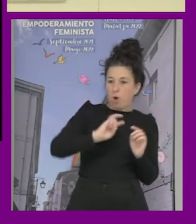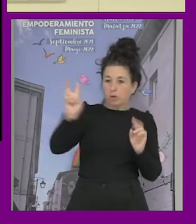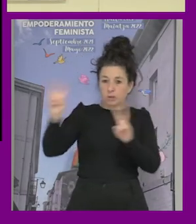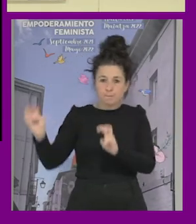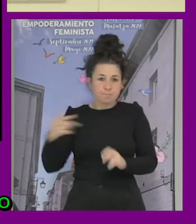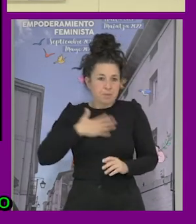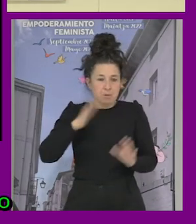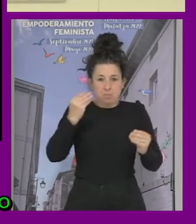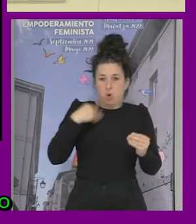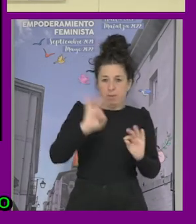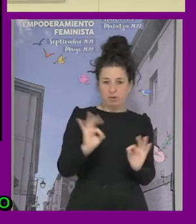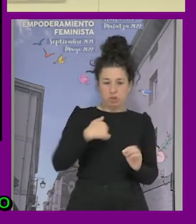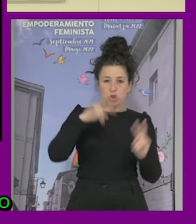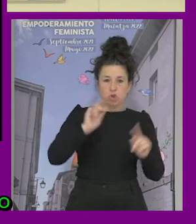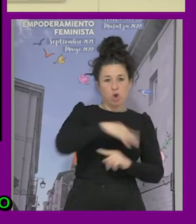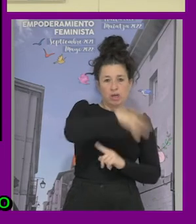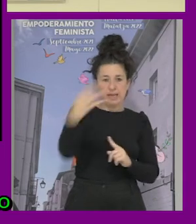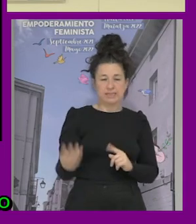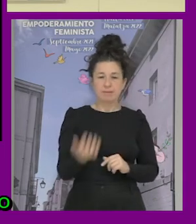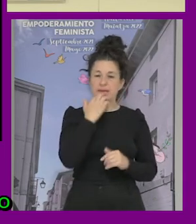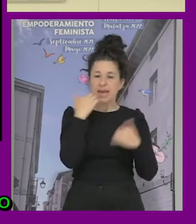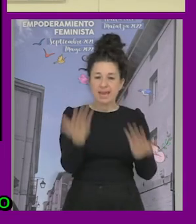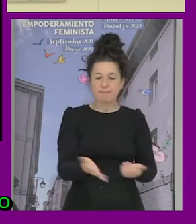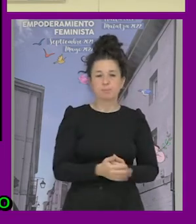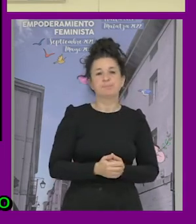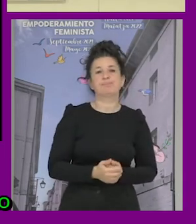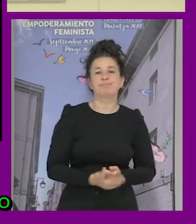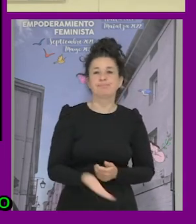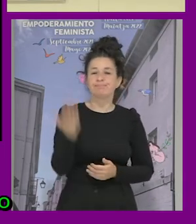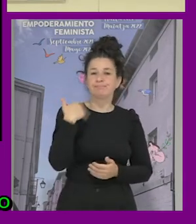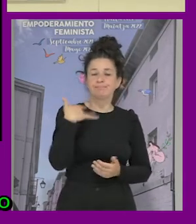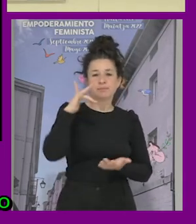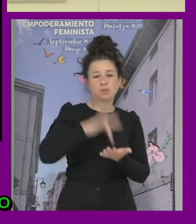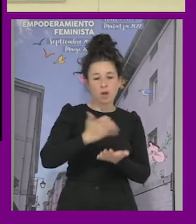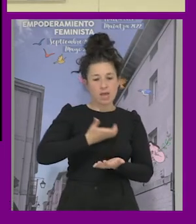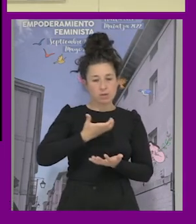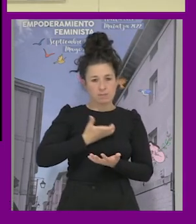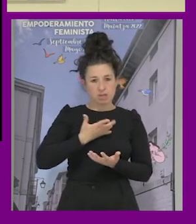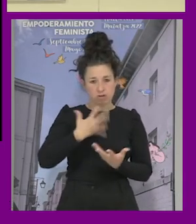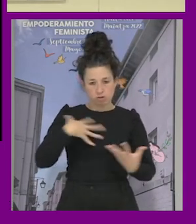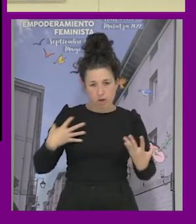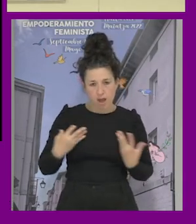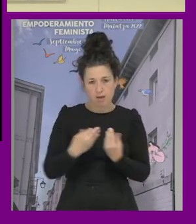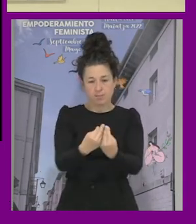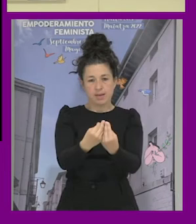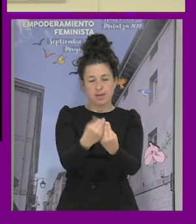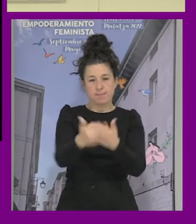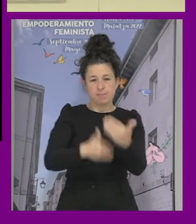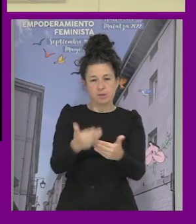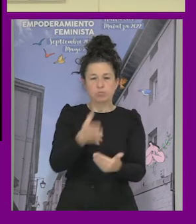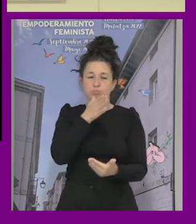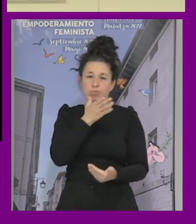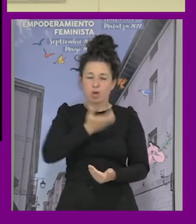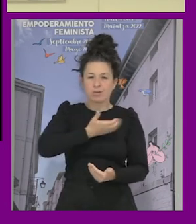os pongo un ejemplo estuvimos acompañando un ayuntamiento a que quería